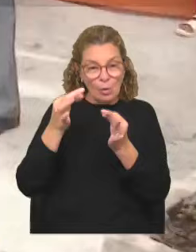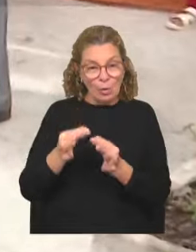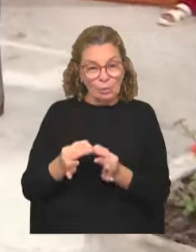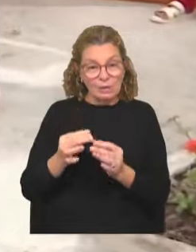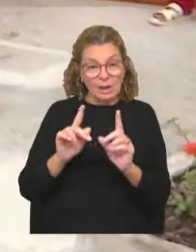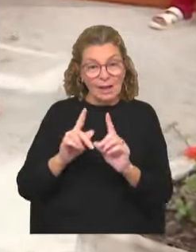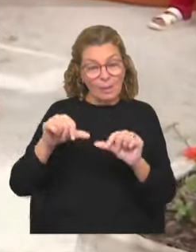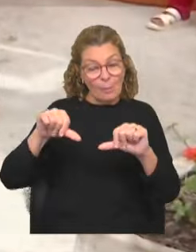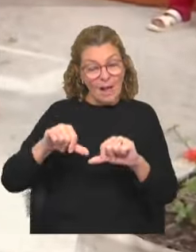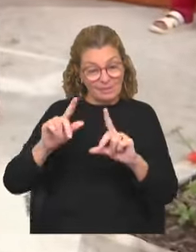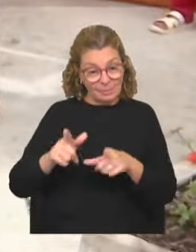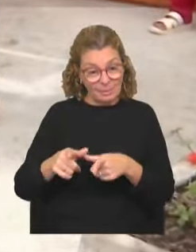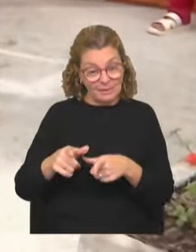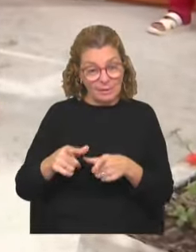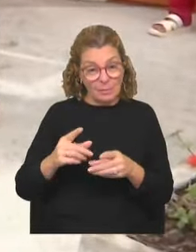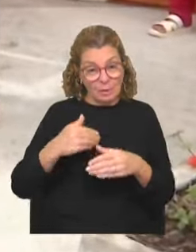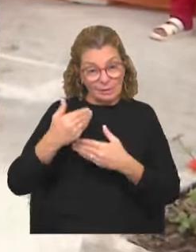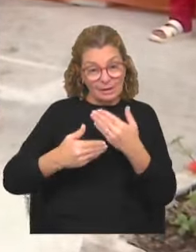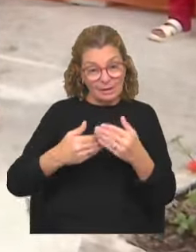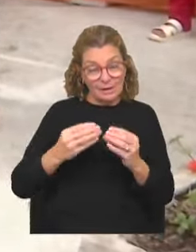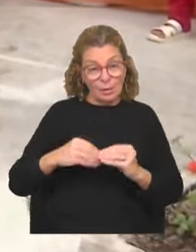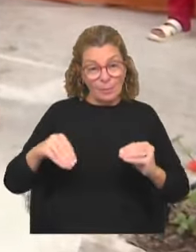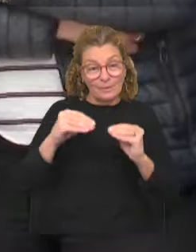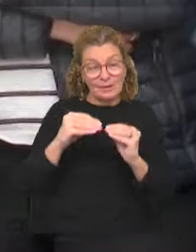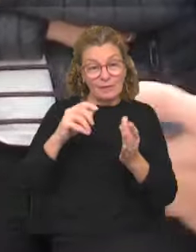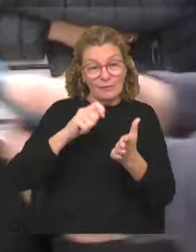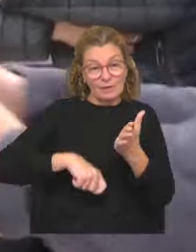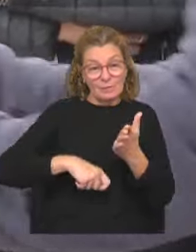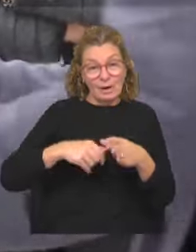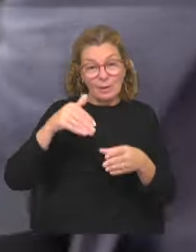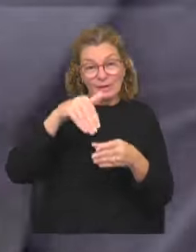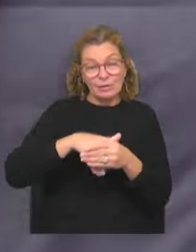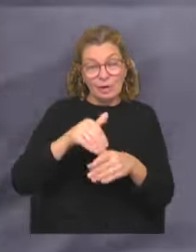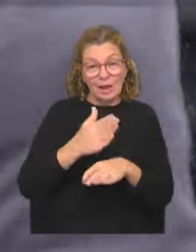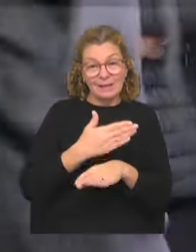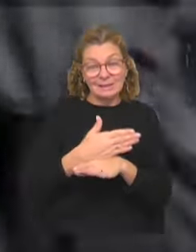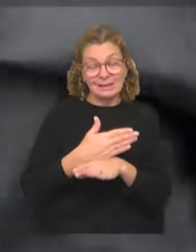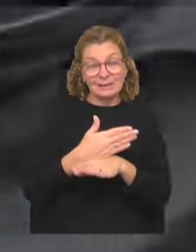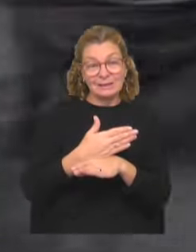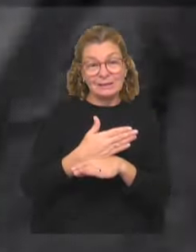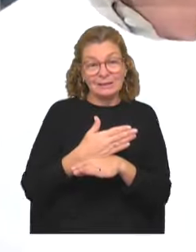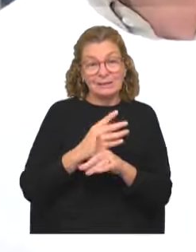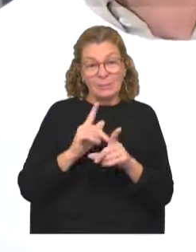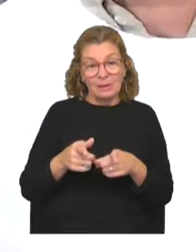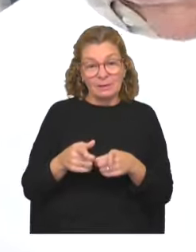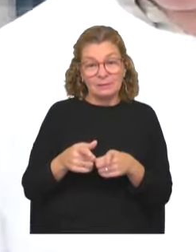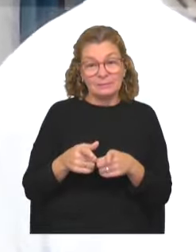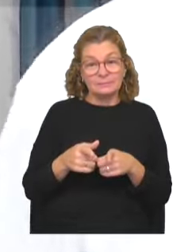injusta. Vamos a seguir hasta completar las firmas. Hay una elección antes que es la del Balotage, es una elección también.